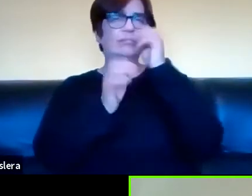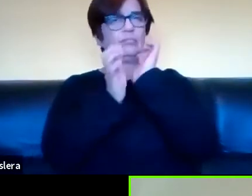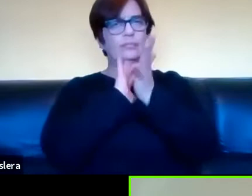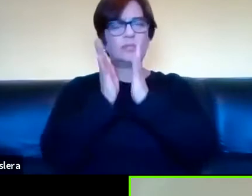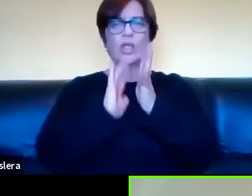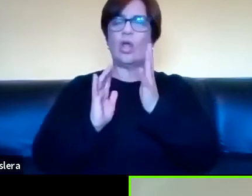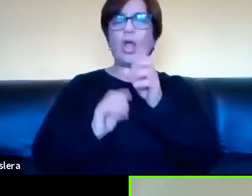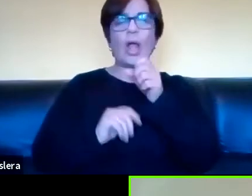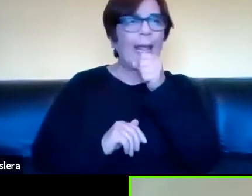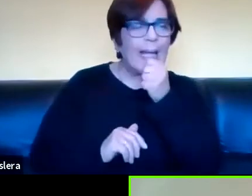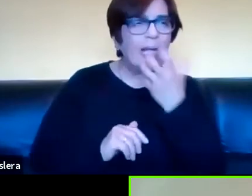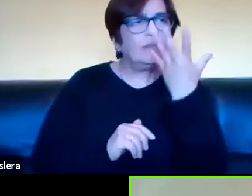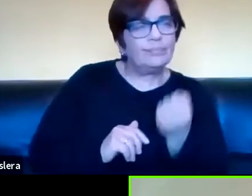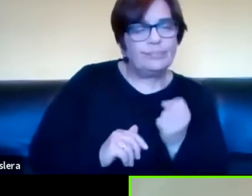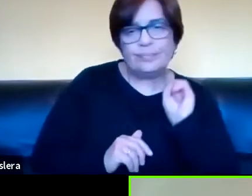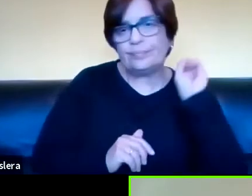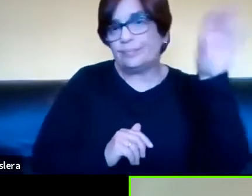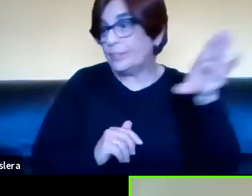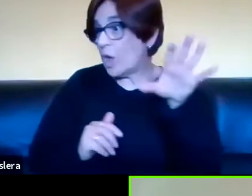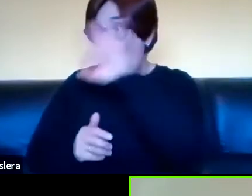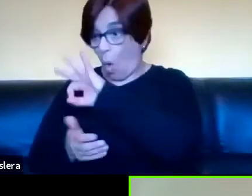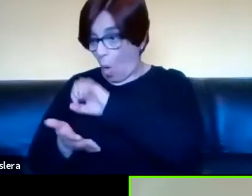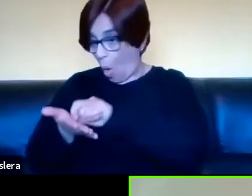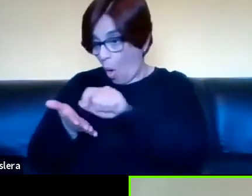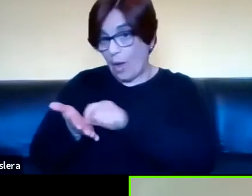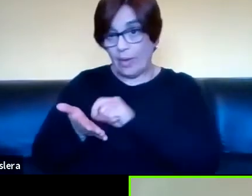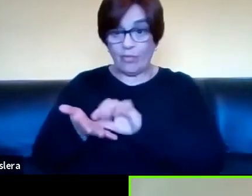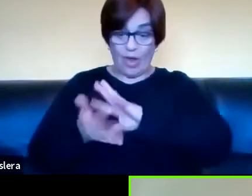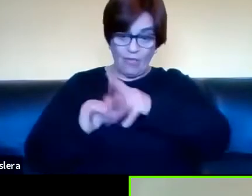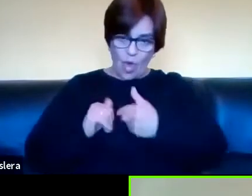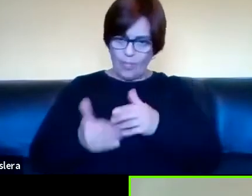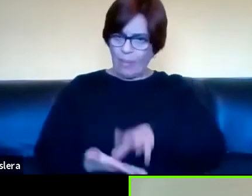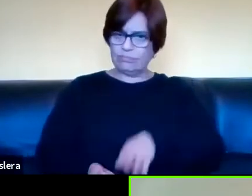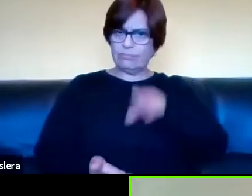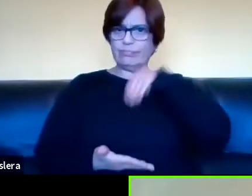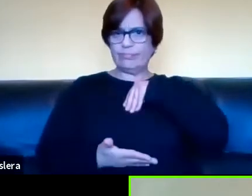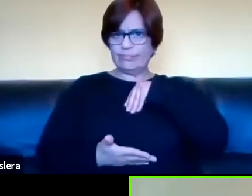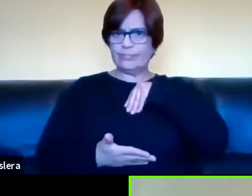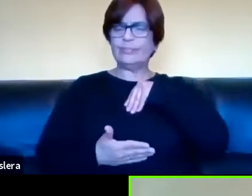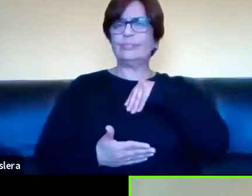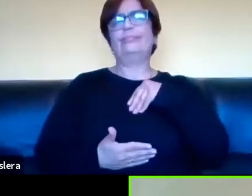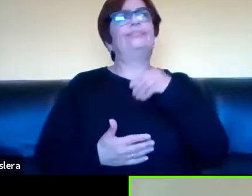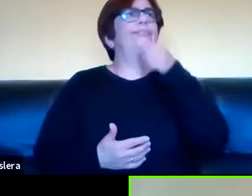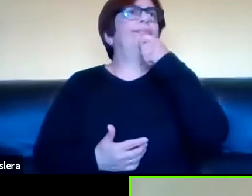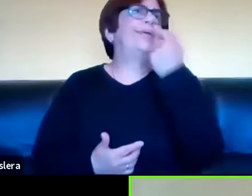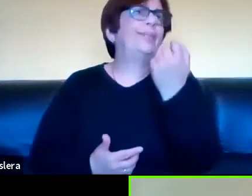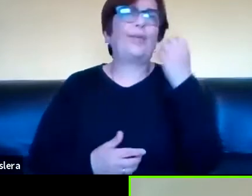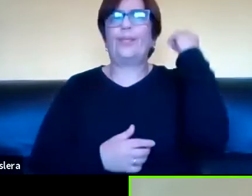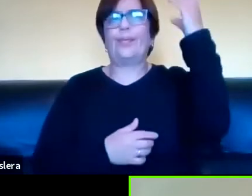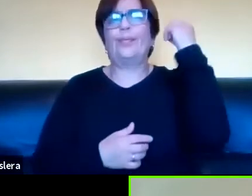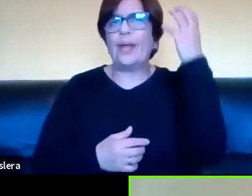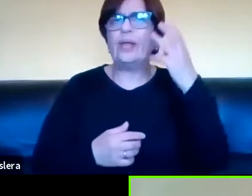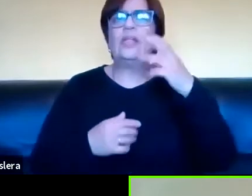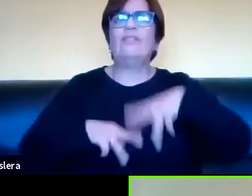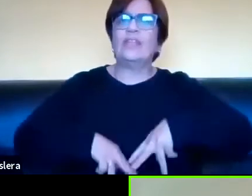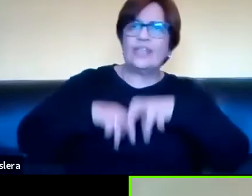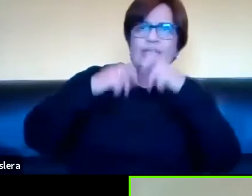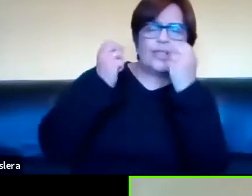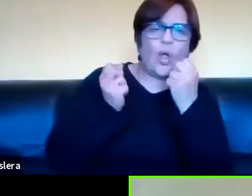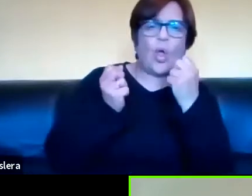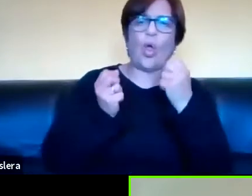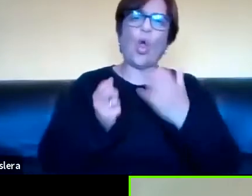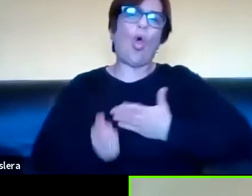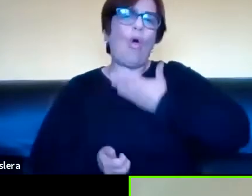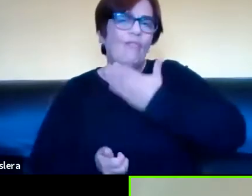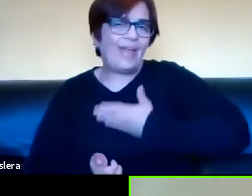audiograva para que eso permanezca dentro de que serían las prácticas letradas es decir una conferencia un paper una novela o sea un